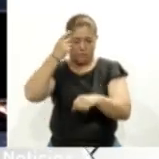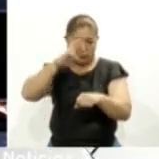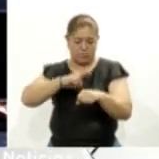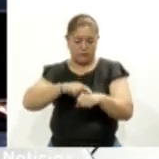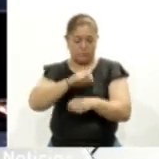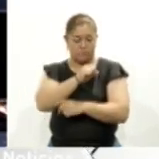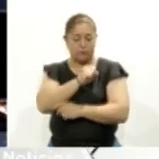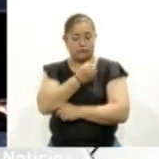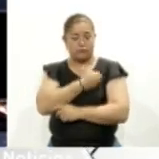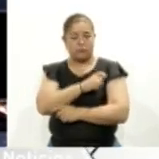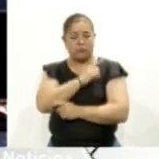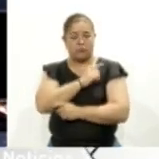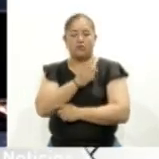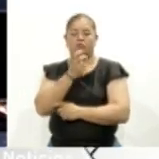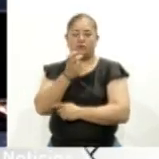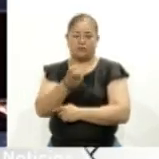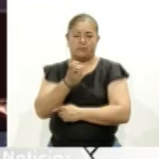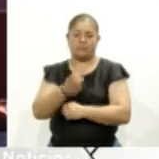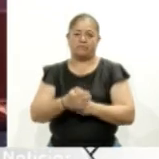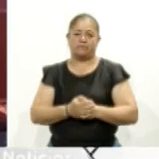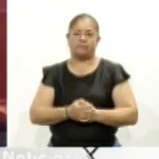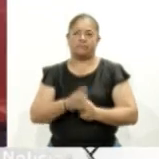salud en donde opera dicho programa.